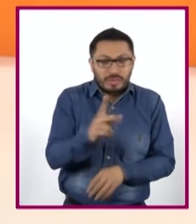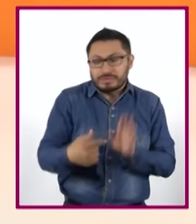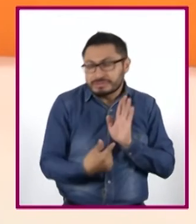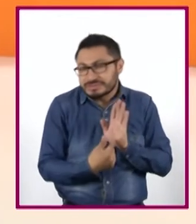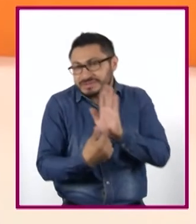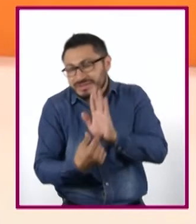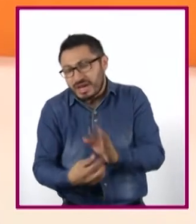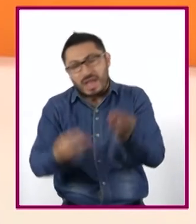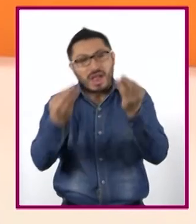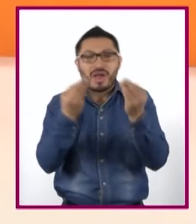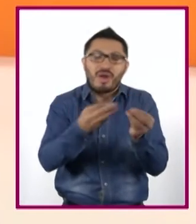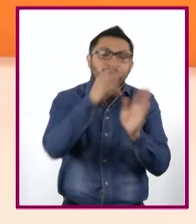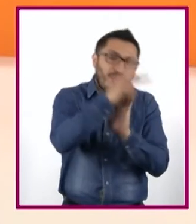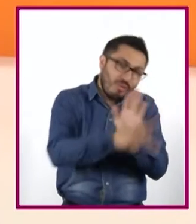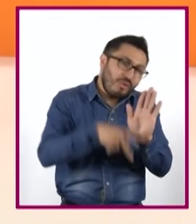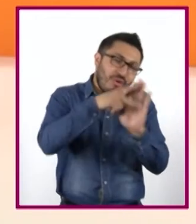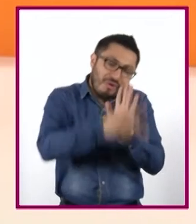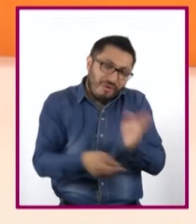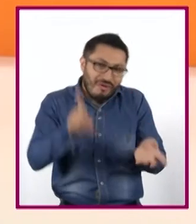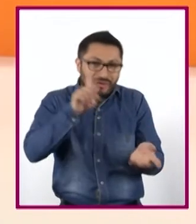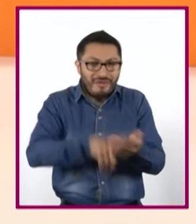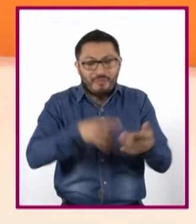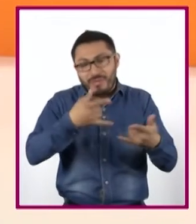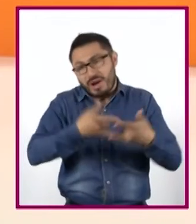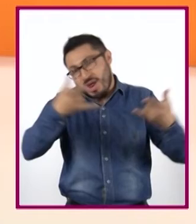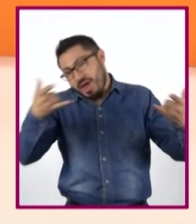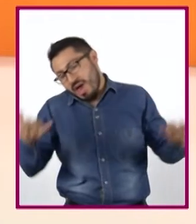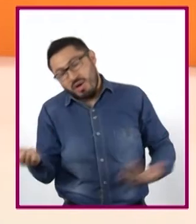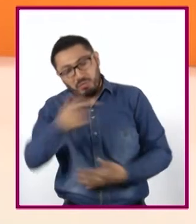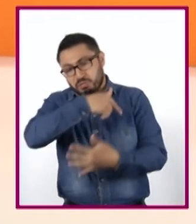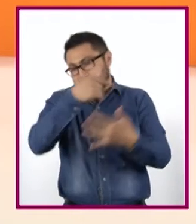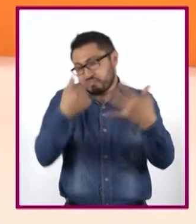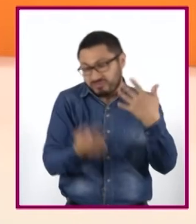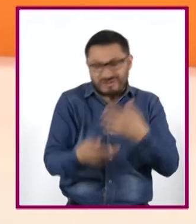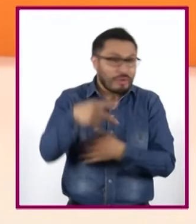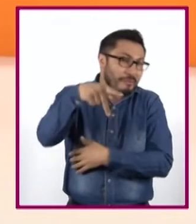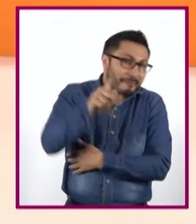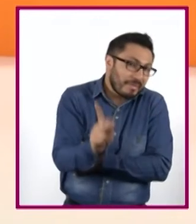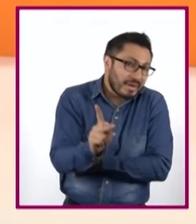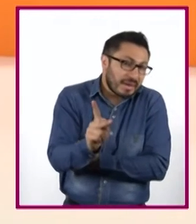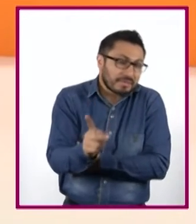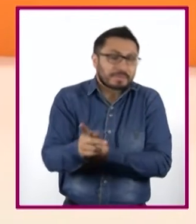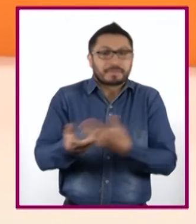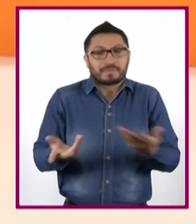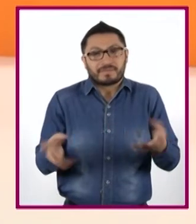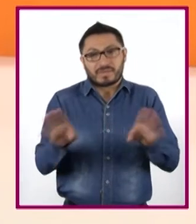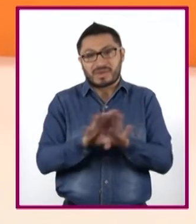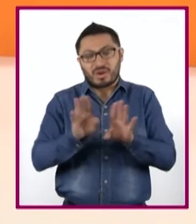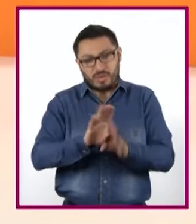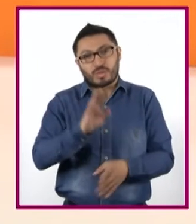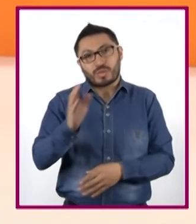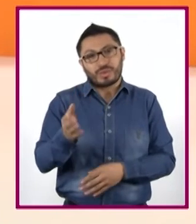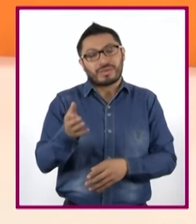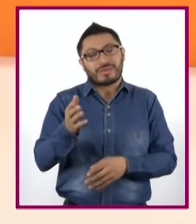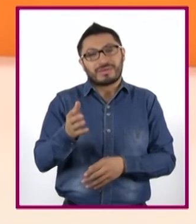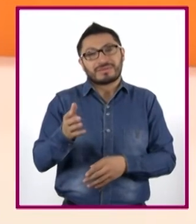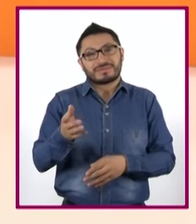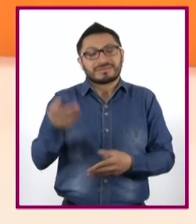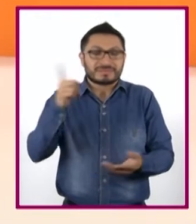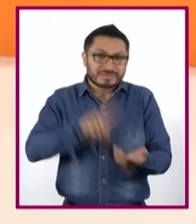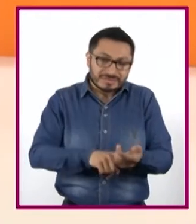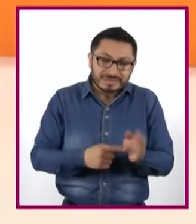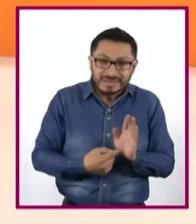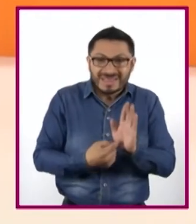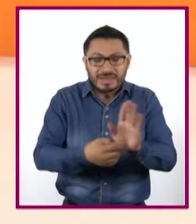en muchas películas, historietas o caricaturas. Sin embargo, han sido comúnmente reflejadas de